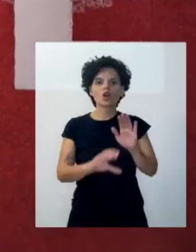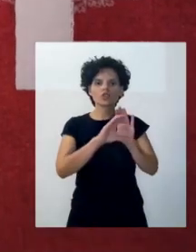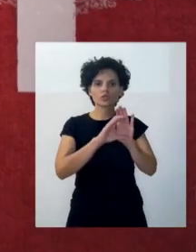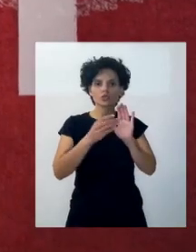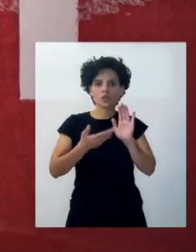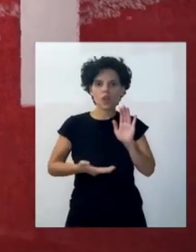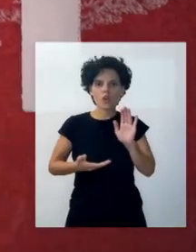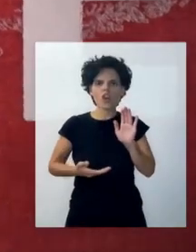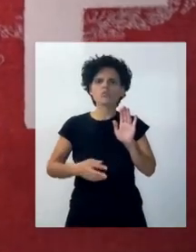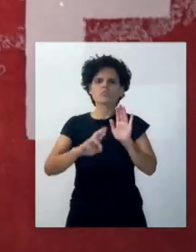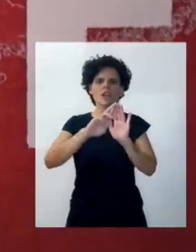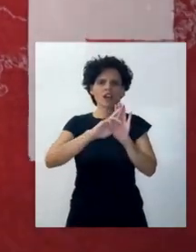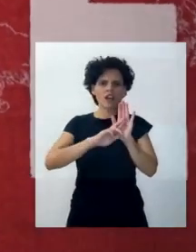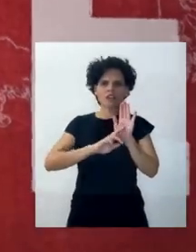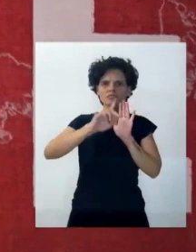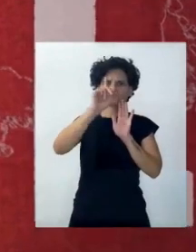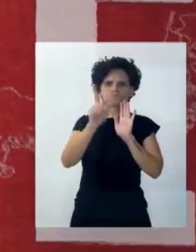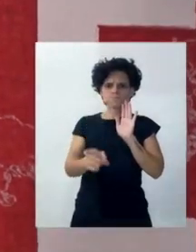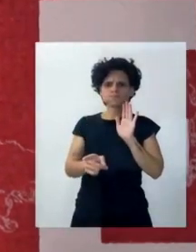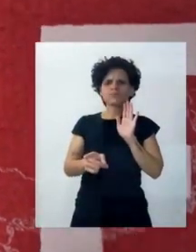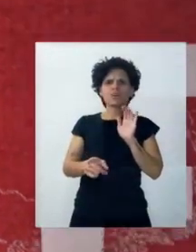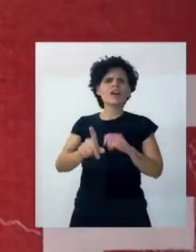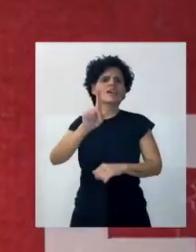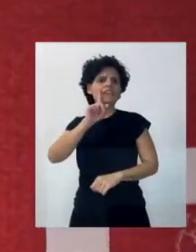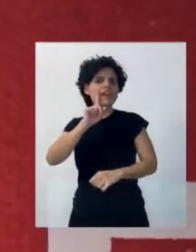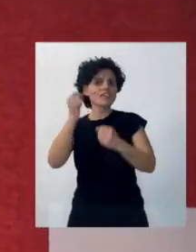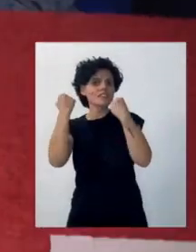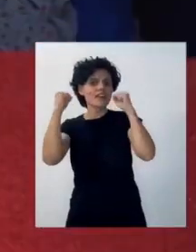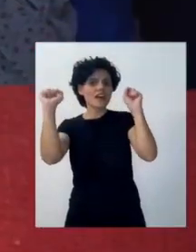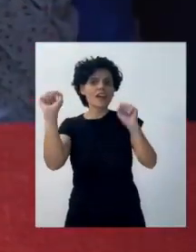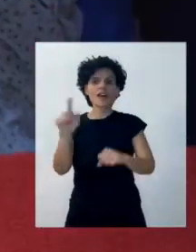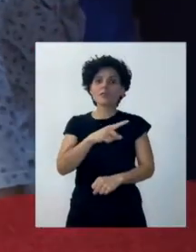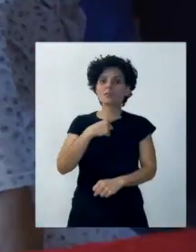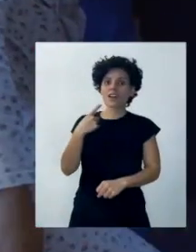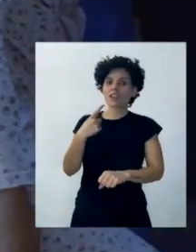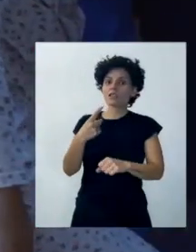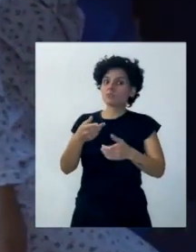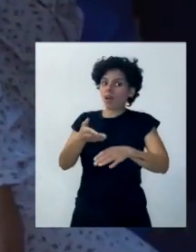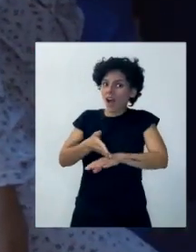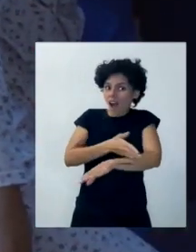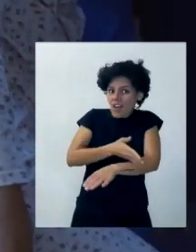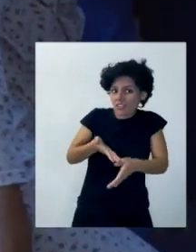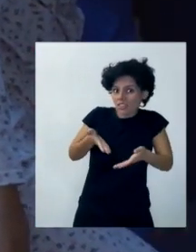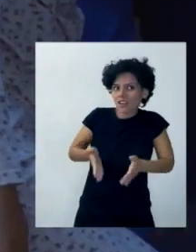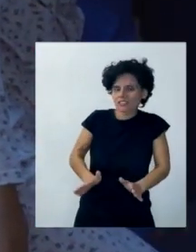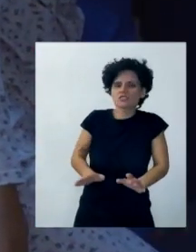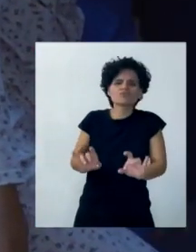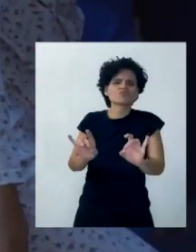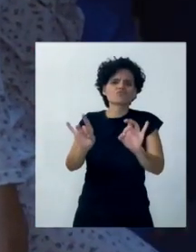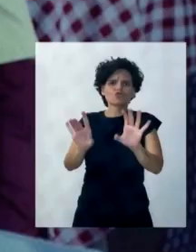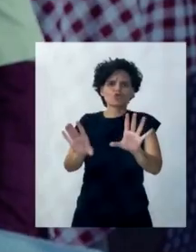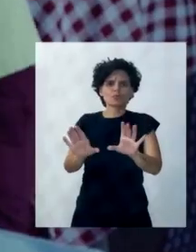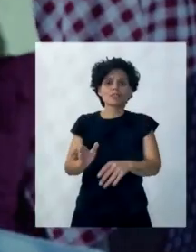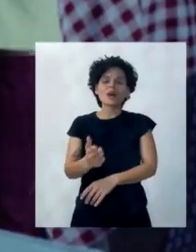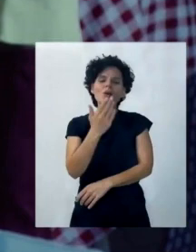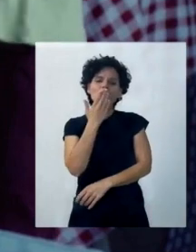La actual constitución define las reglas del juego, donde ya se sabe quién va a ganar y quién va a perder, incluso antes de nacer.